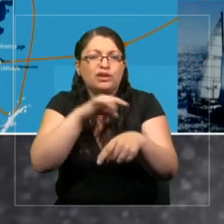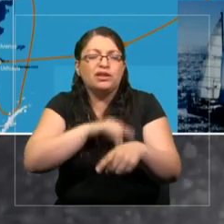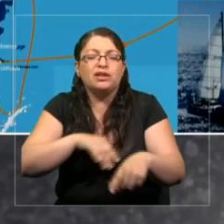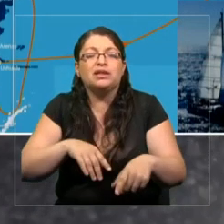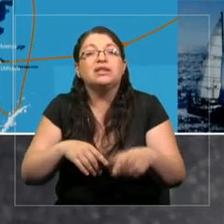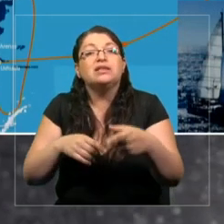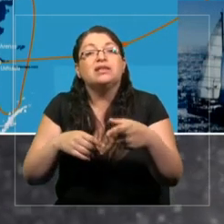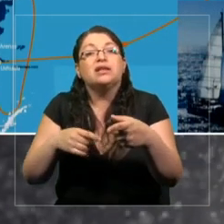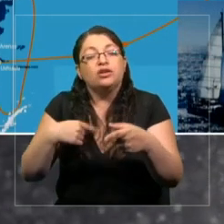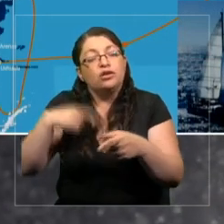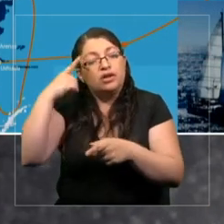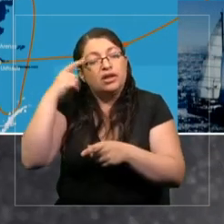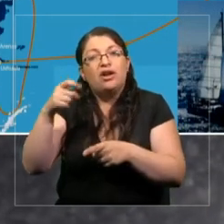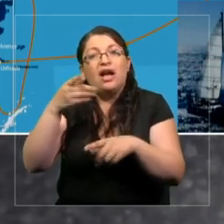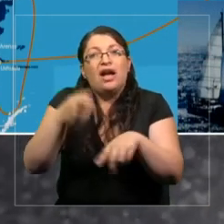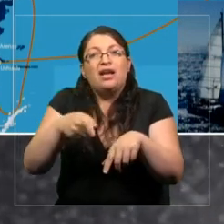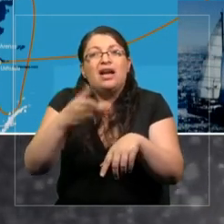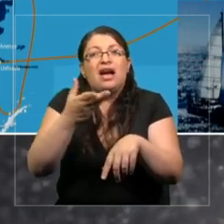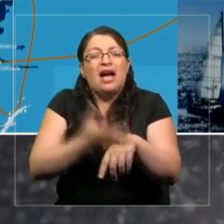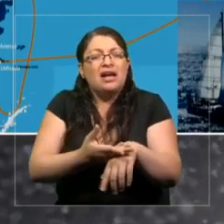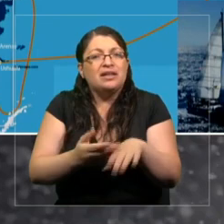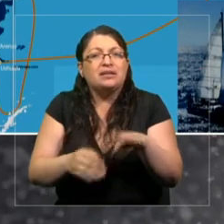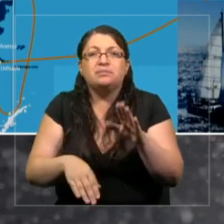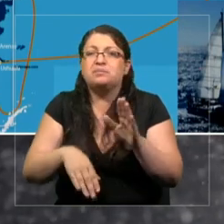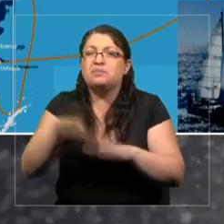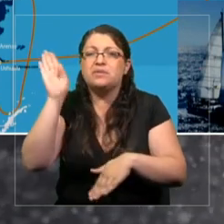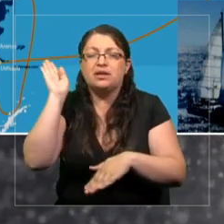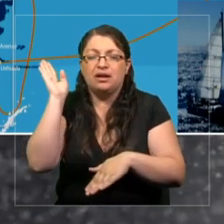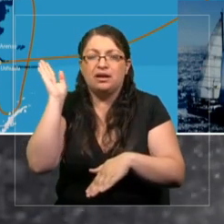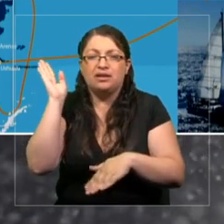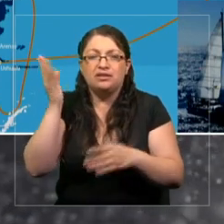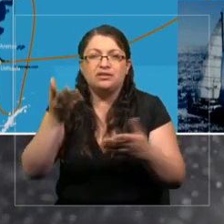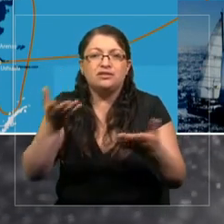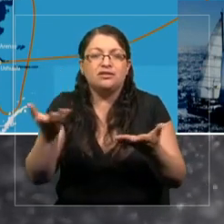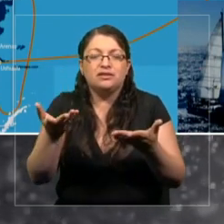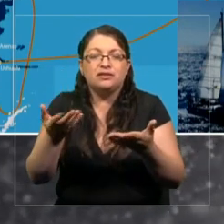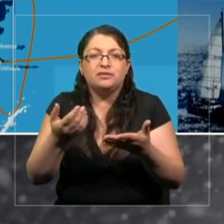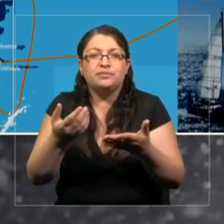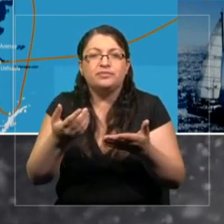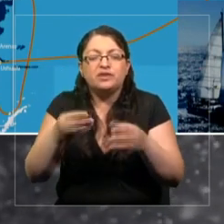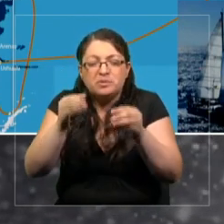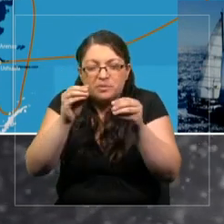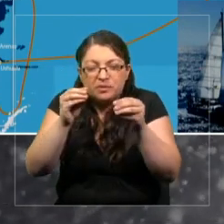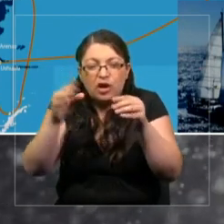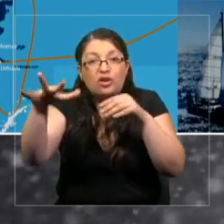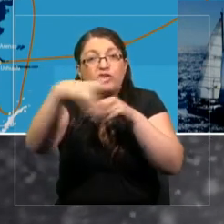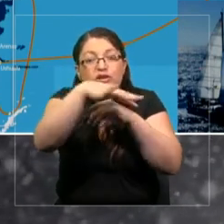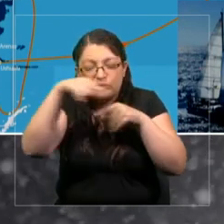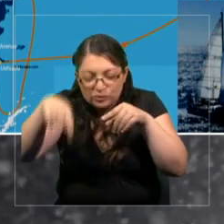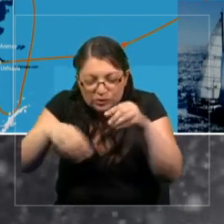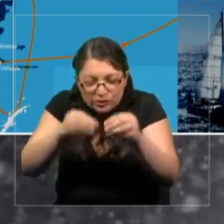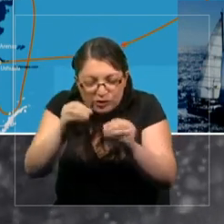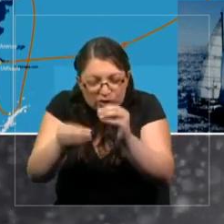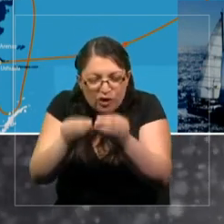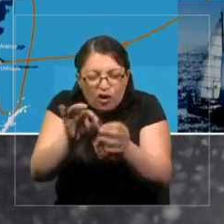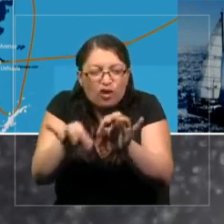tienen la mayor densidad de organismos oceánicos y ecosistemas